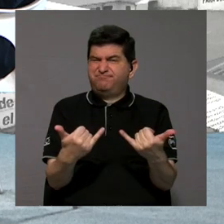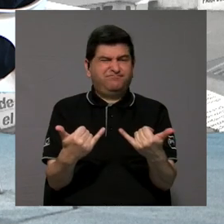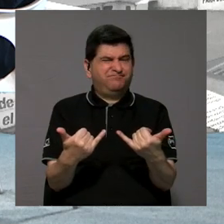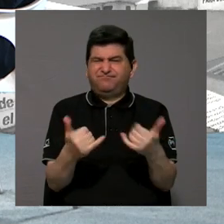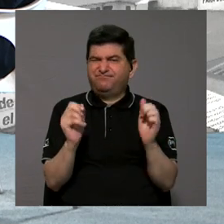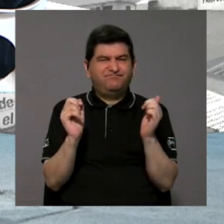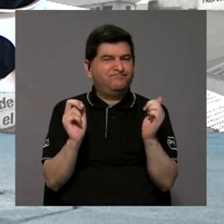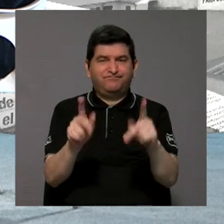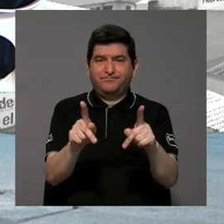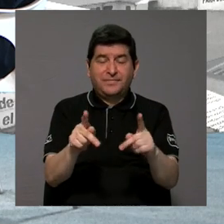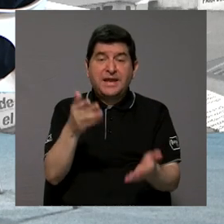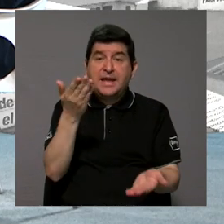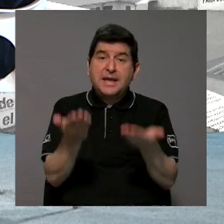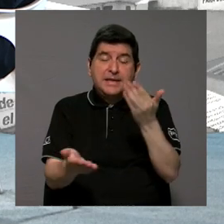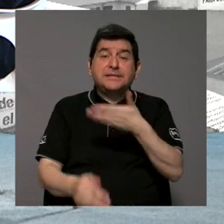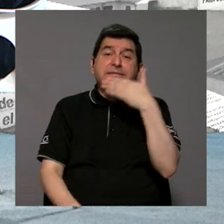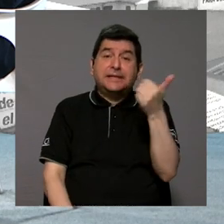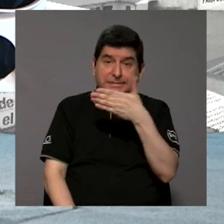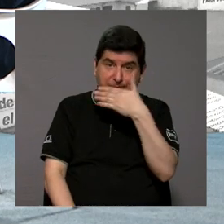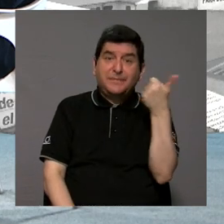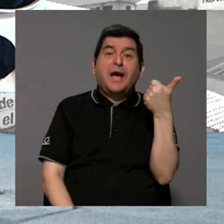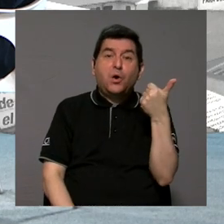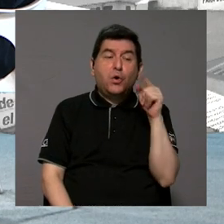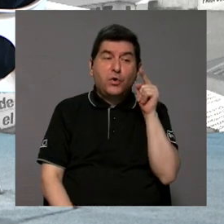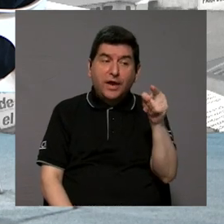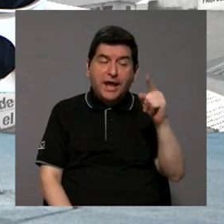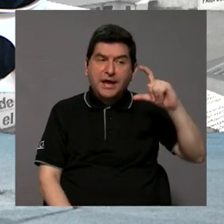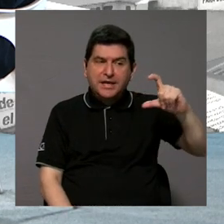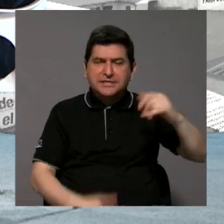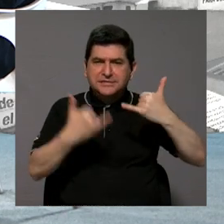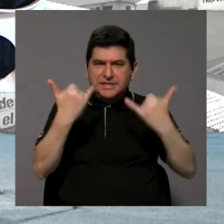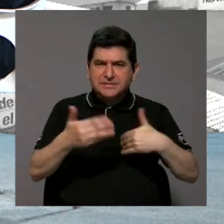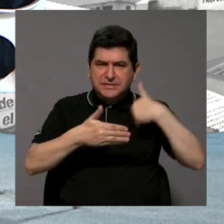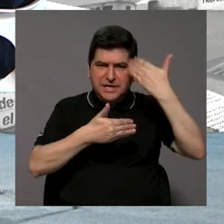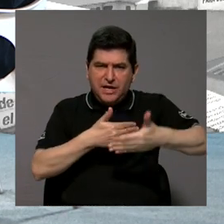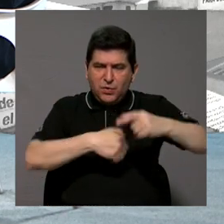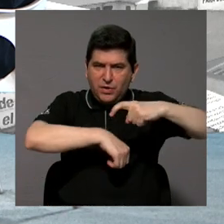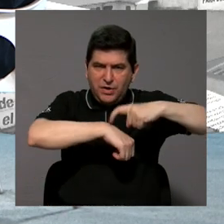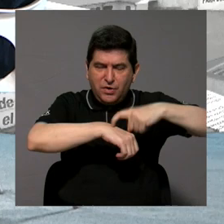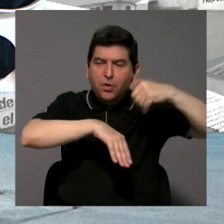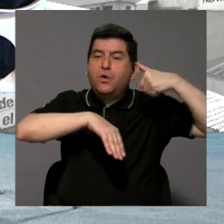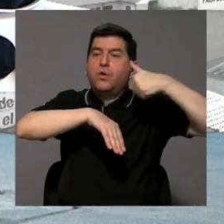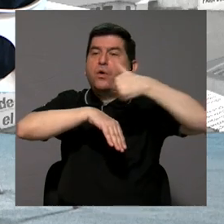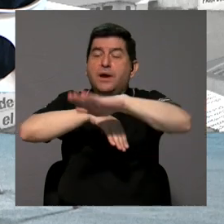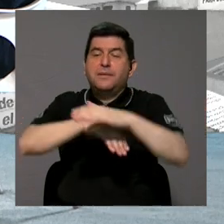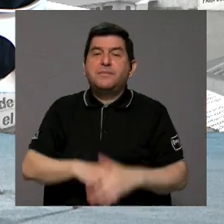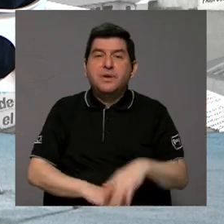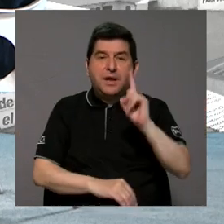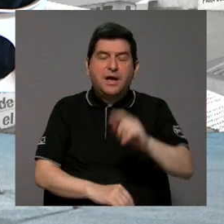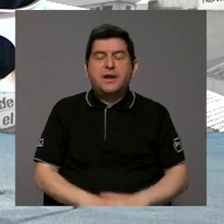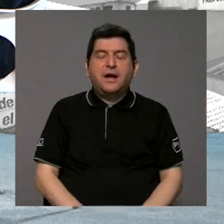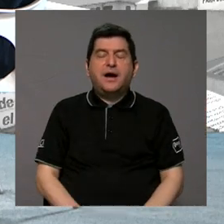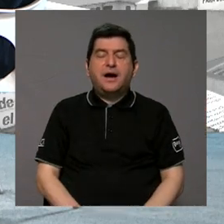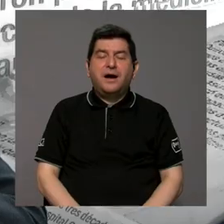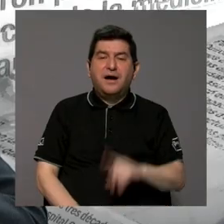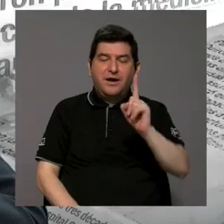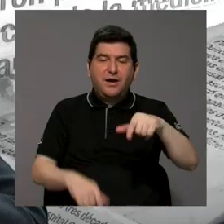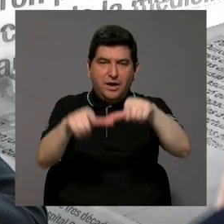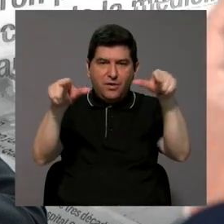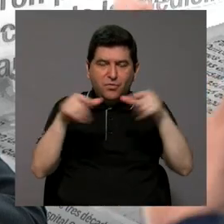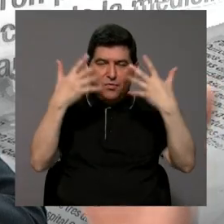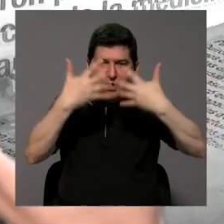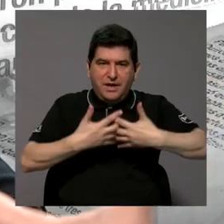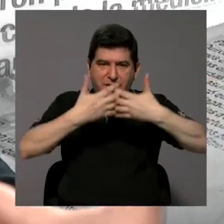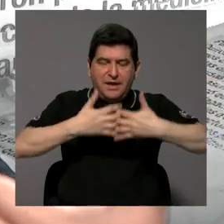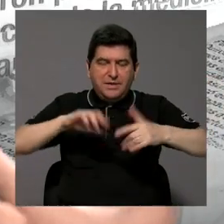viable capaz que ahí si sea mejor esas baterías ya después de cierto punto enviarlas a una planta de reciclaje y que ahí